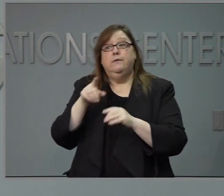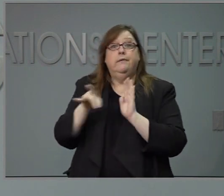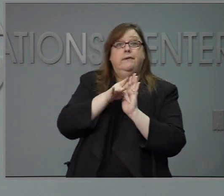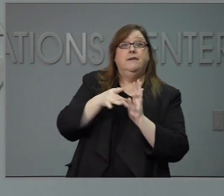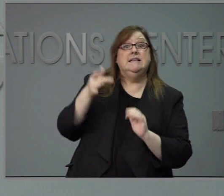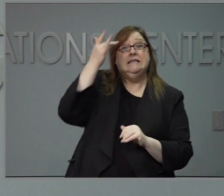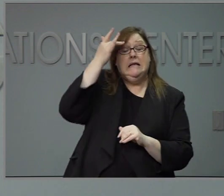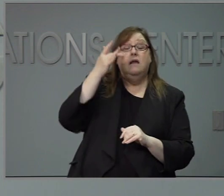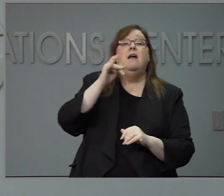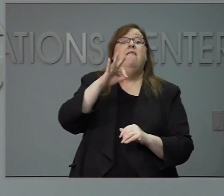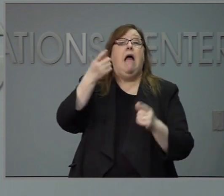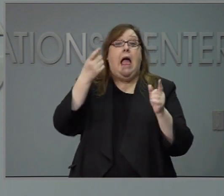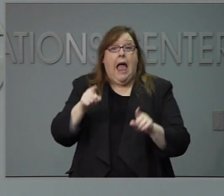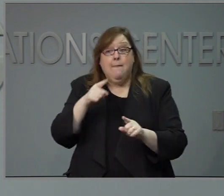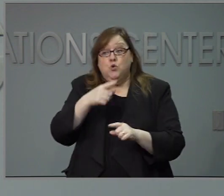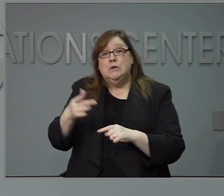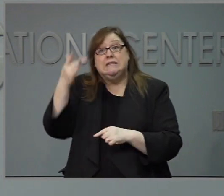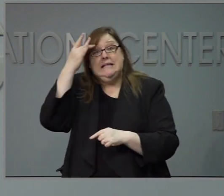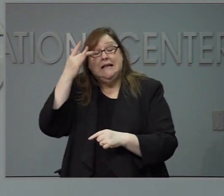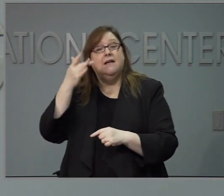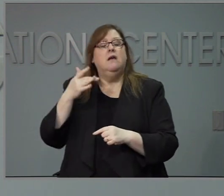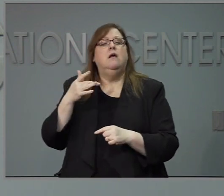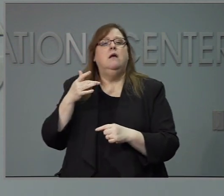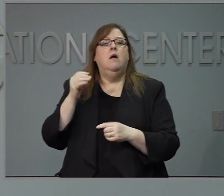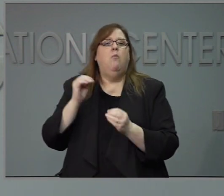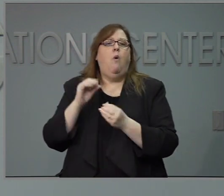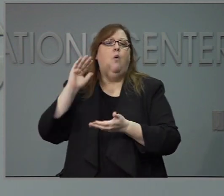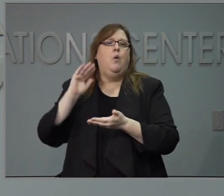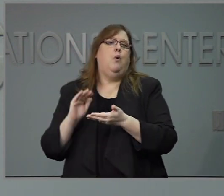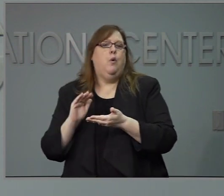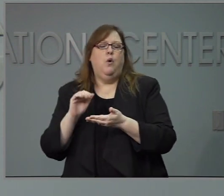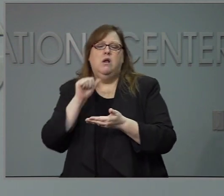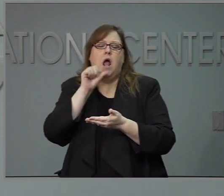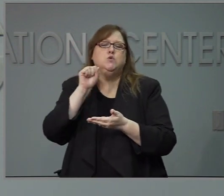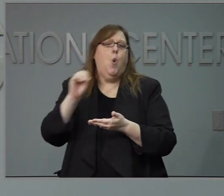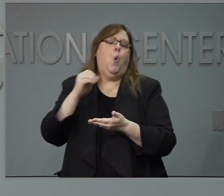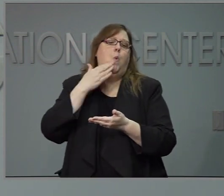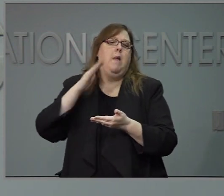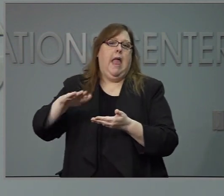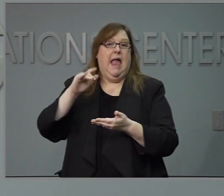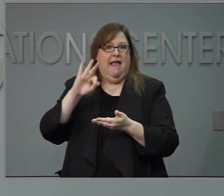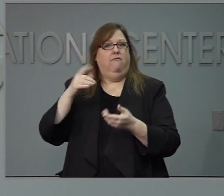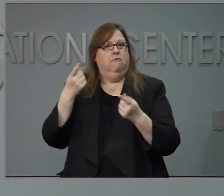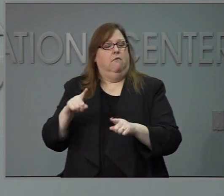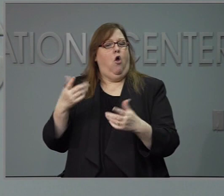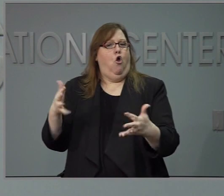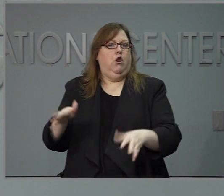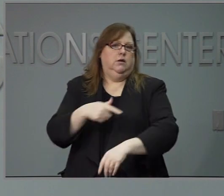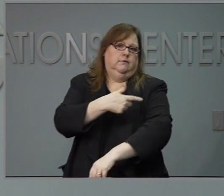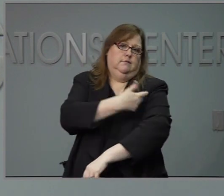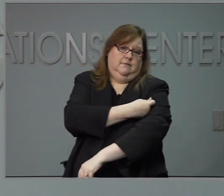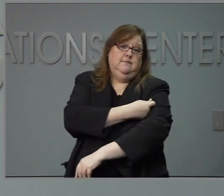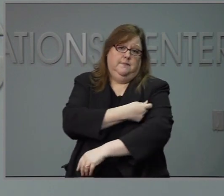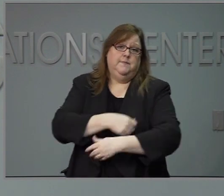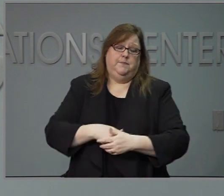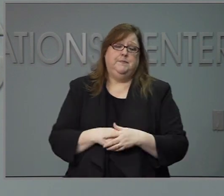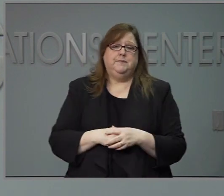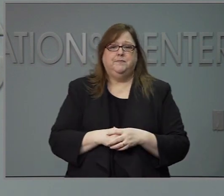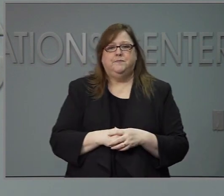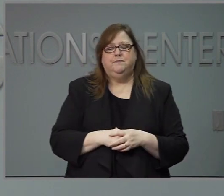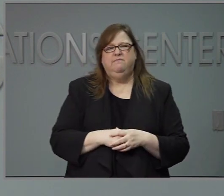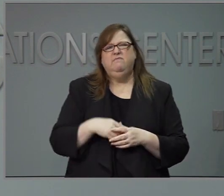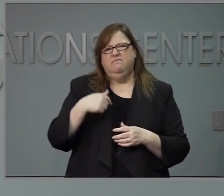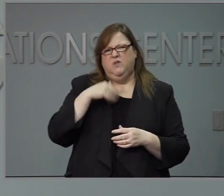y que sí sí que si no se hubiese puesto la vacuna. Así que antes de ser la palabra de nuevo al gobernador, quiero recordarles